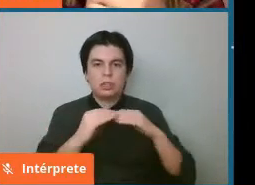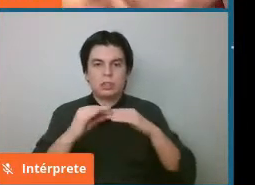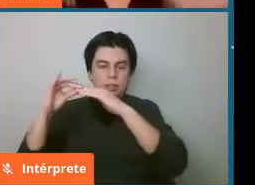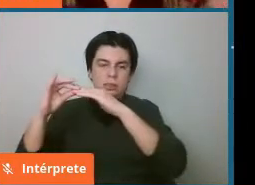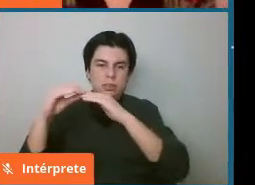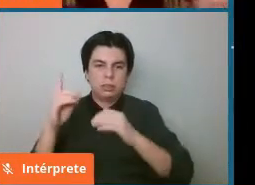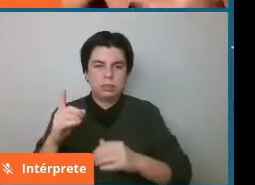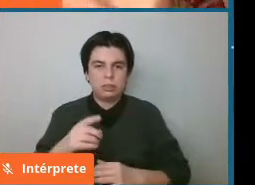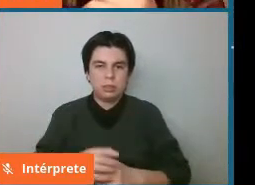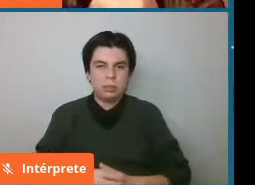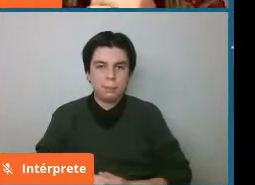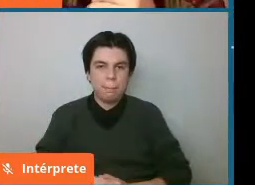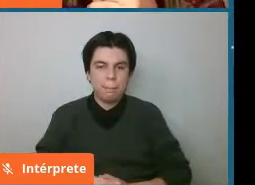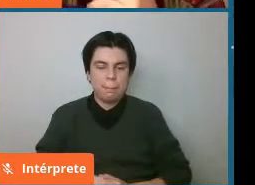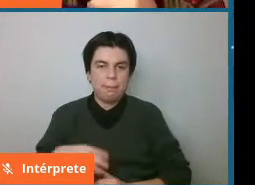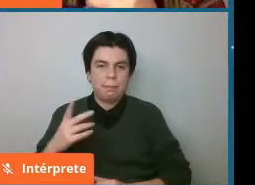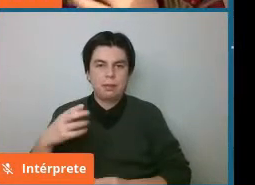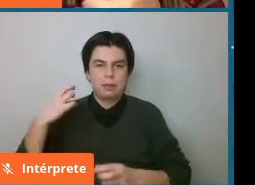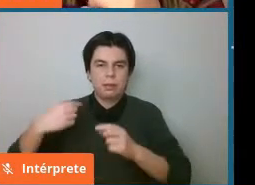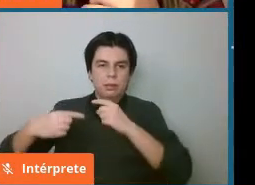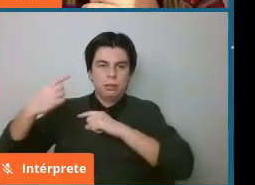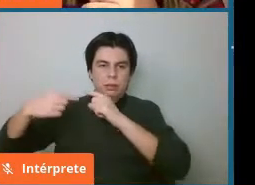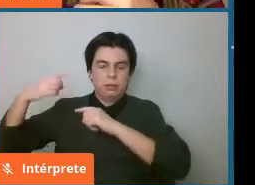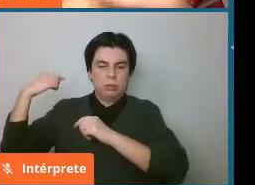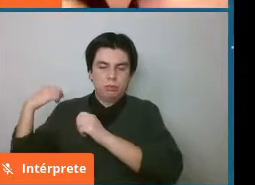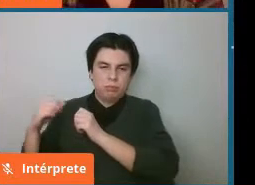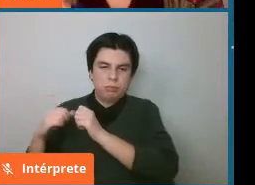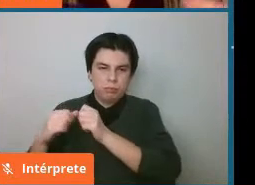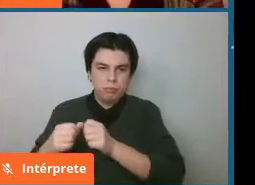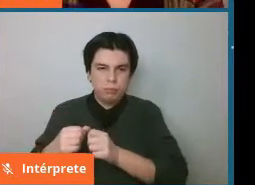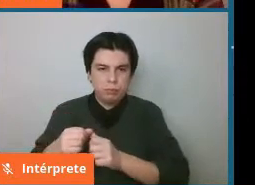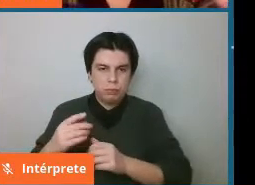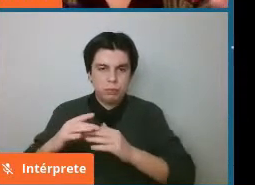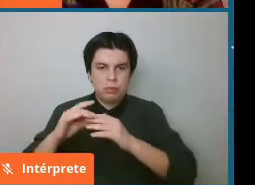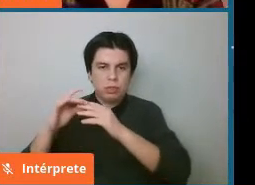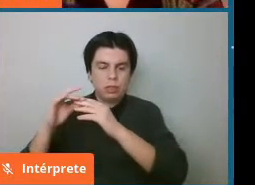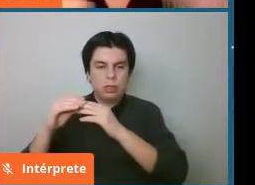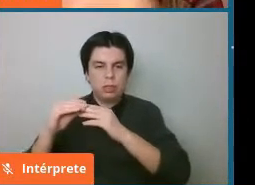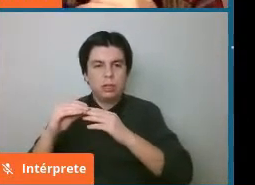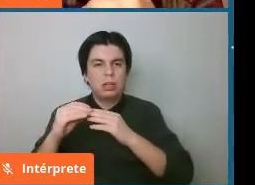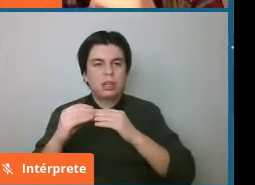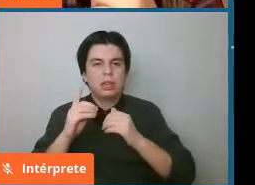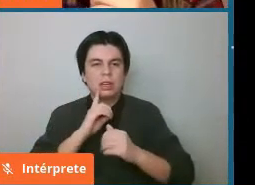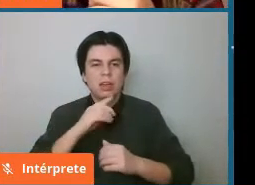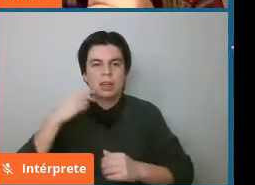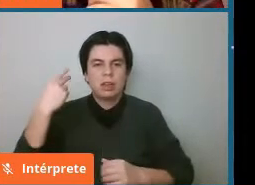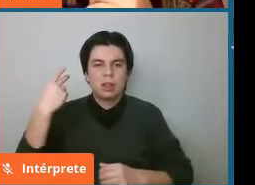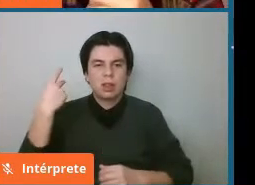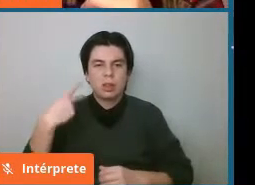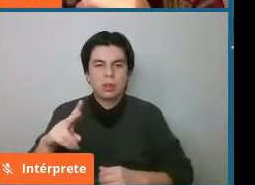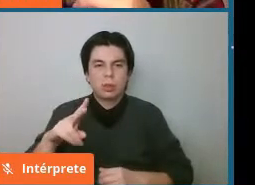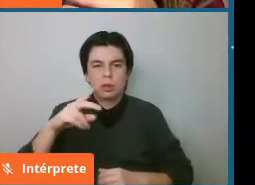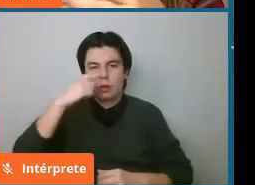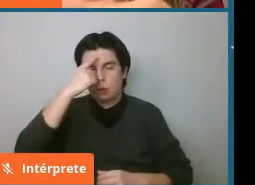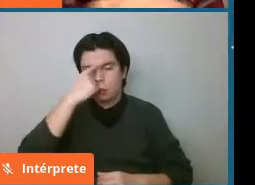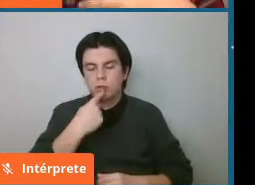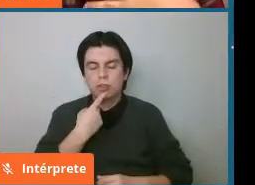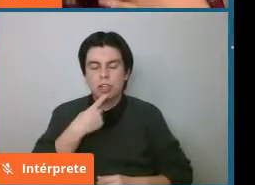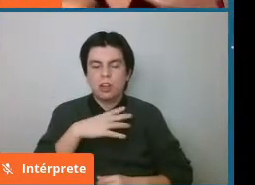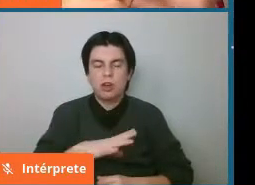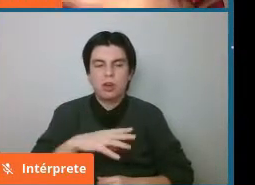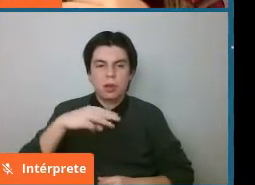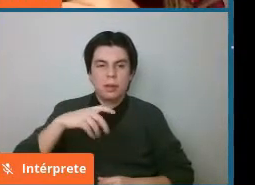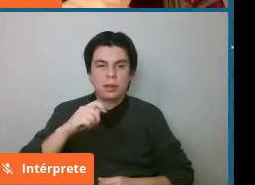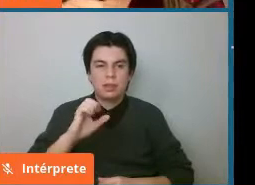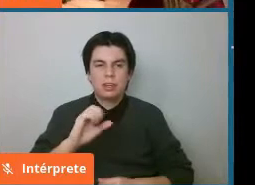creo porque por la trayectoria que tiene son los dueños del Museo del Meteorito que